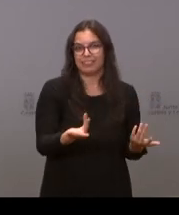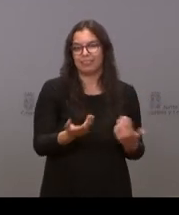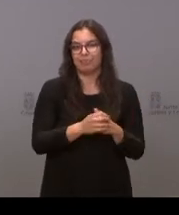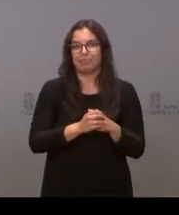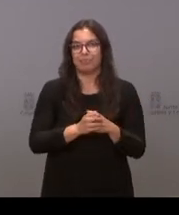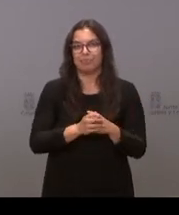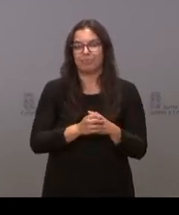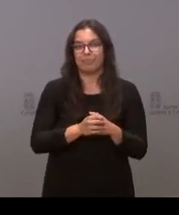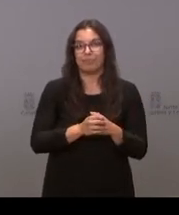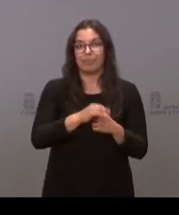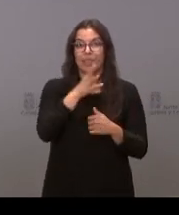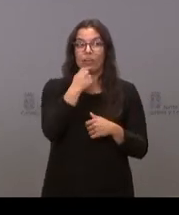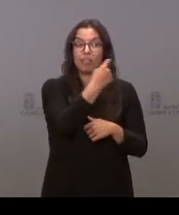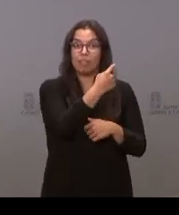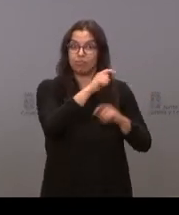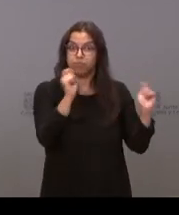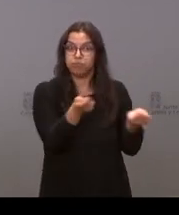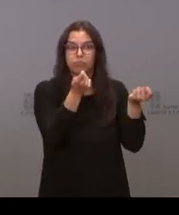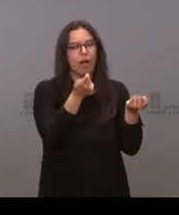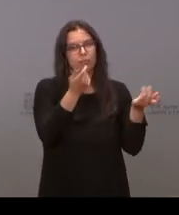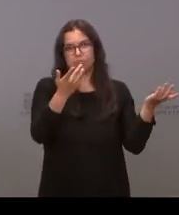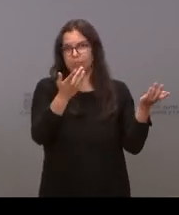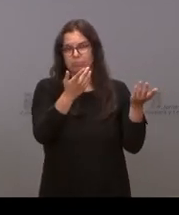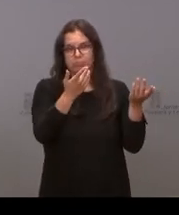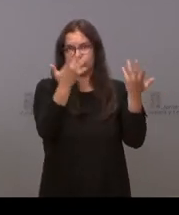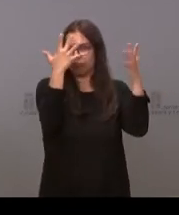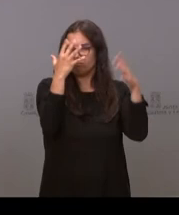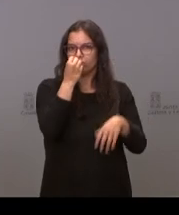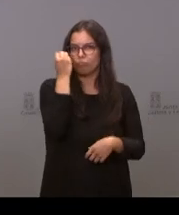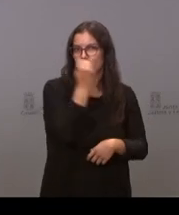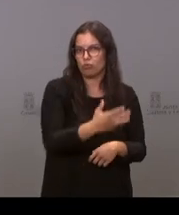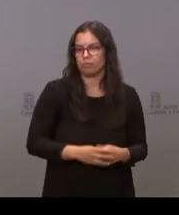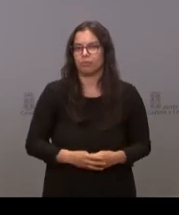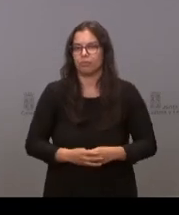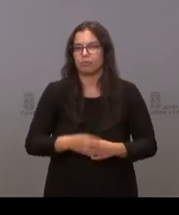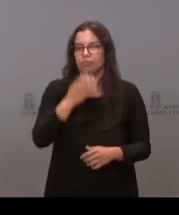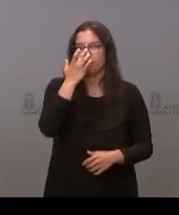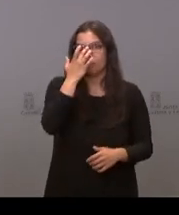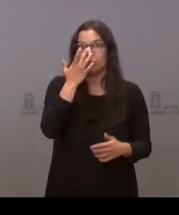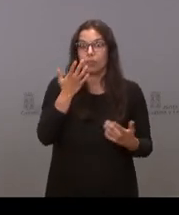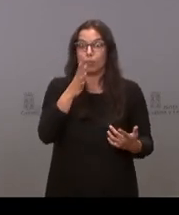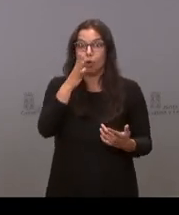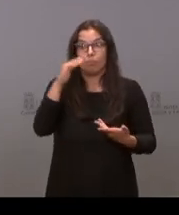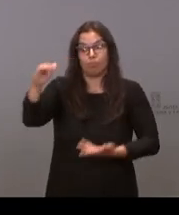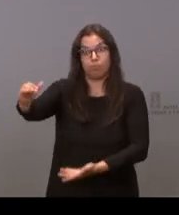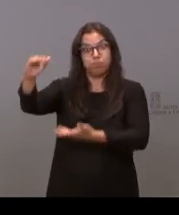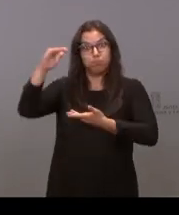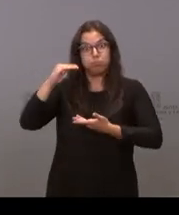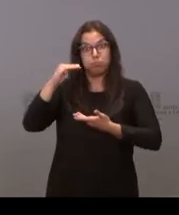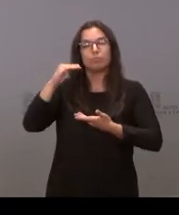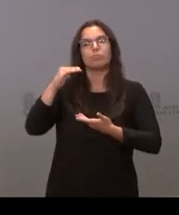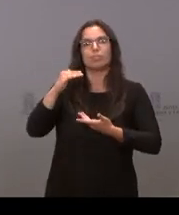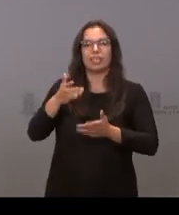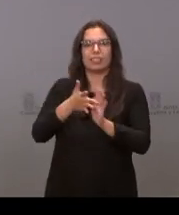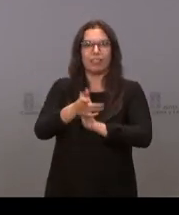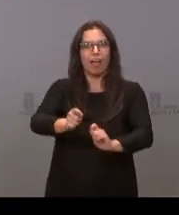noticia nos parece una noticia, desde luego, positiva, que va a permitir a las comunidades autónomas.